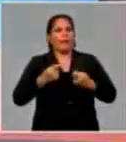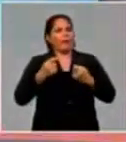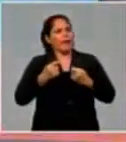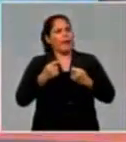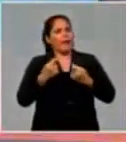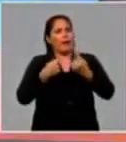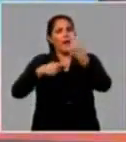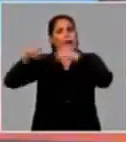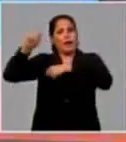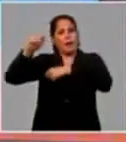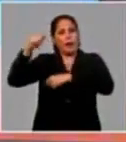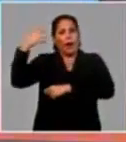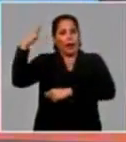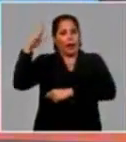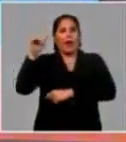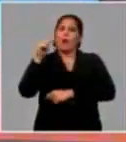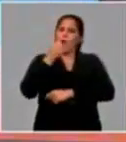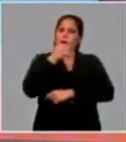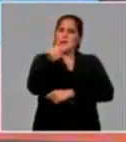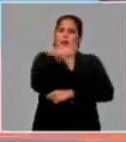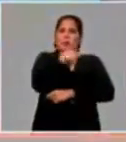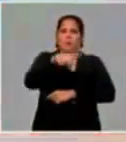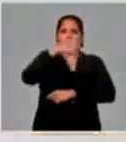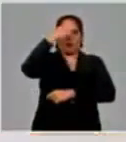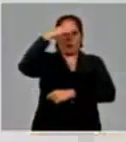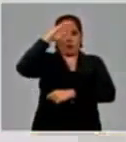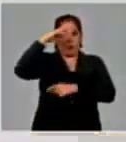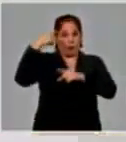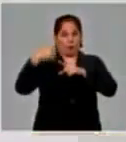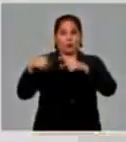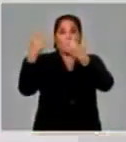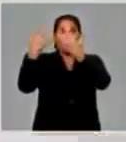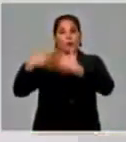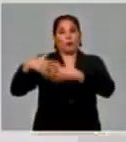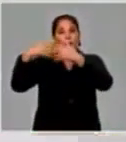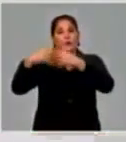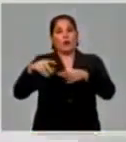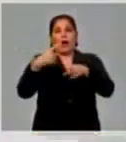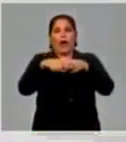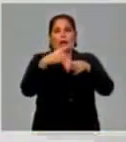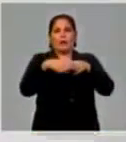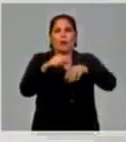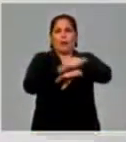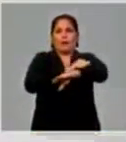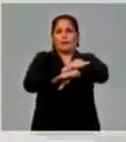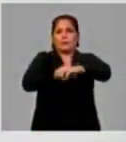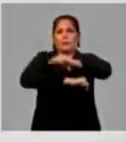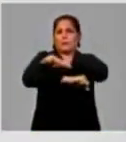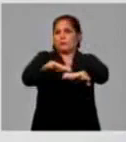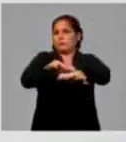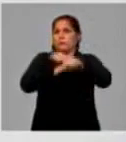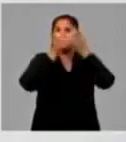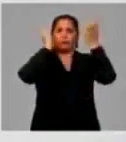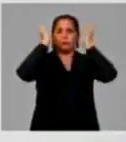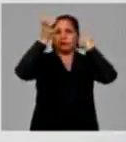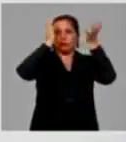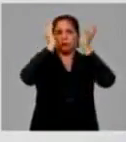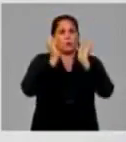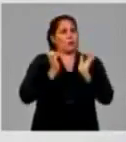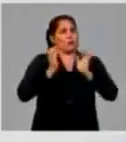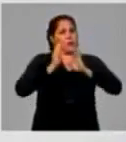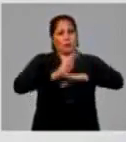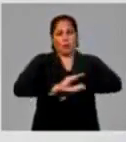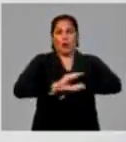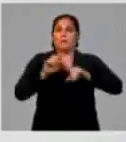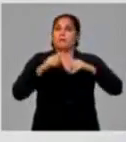importados. Dice Eric, muy baja la producción aún de artículos de aseo de limpieza, pues más allá de